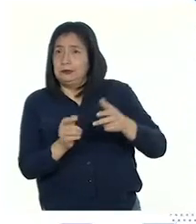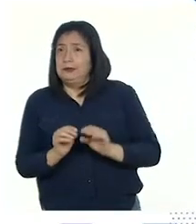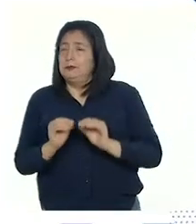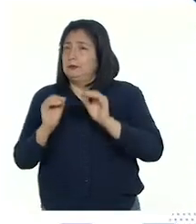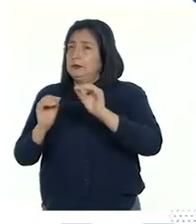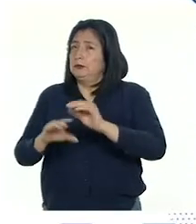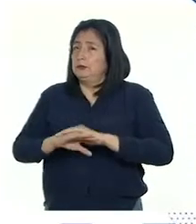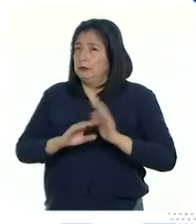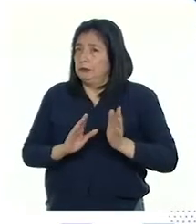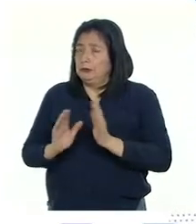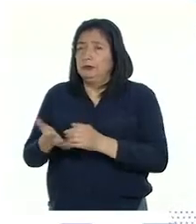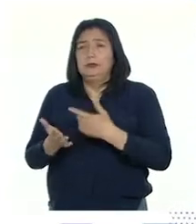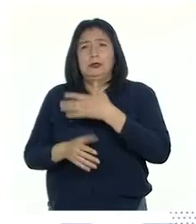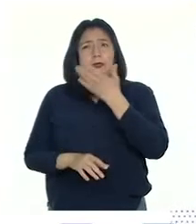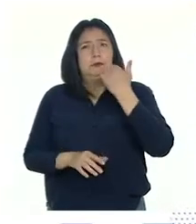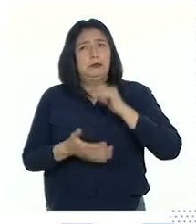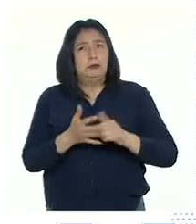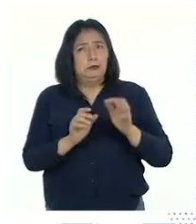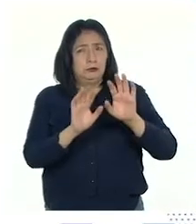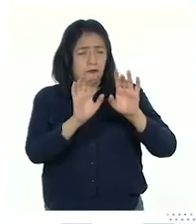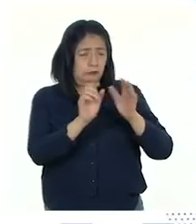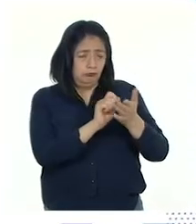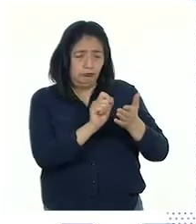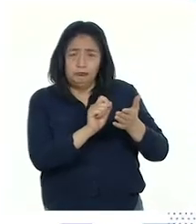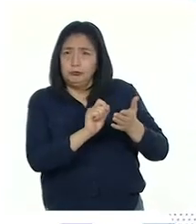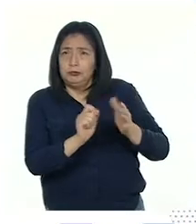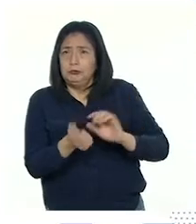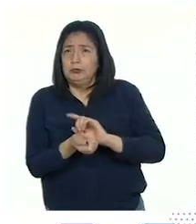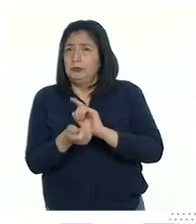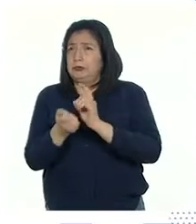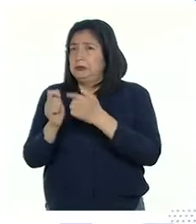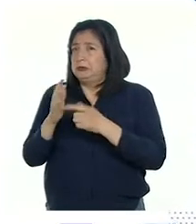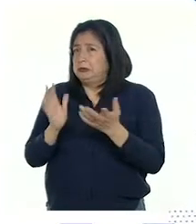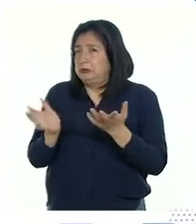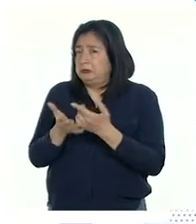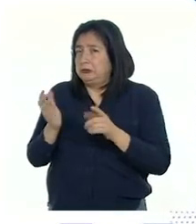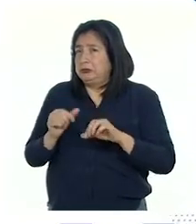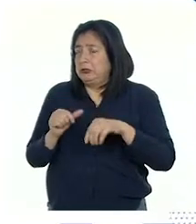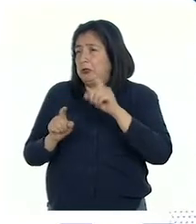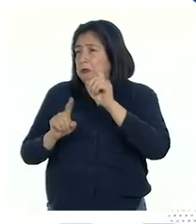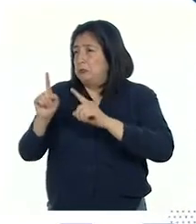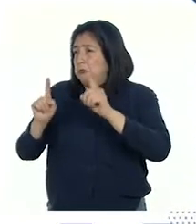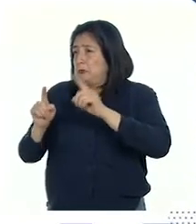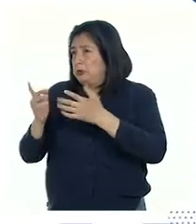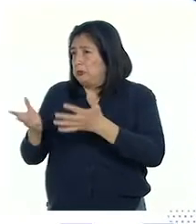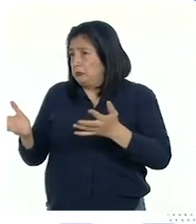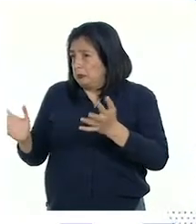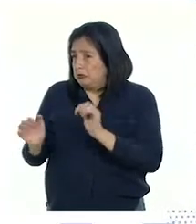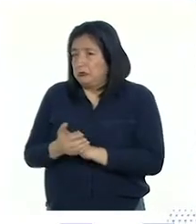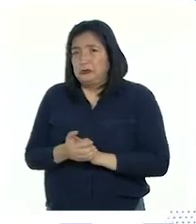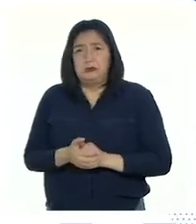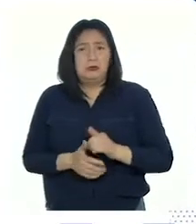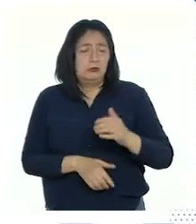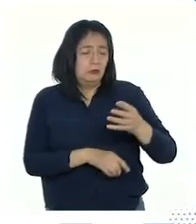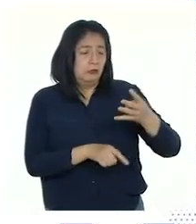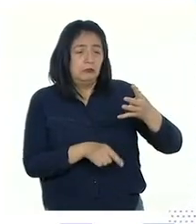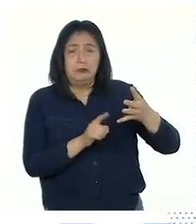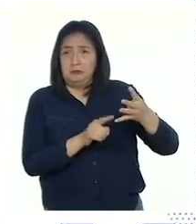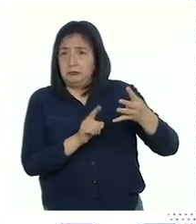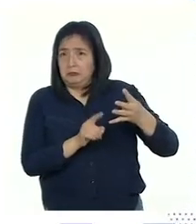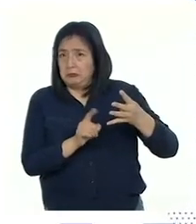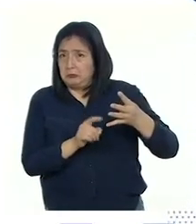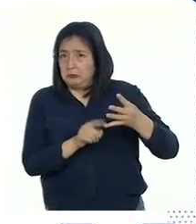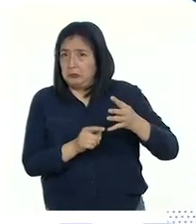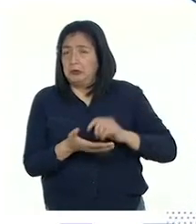aplicaremos un plan para mejorar nuestros textos sobre los cambios y permanencias que se han dado en algunos objetos. Como